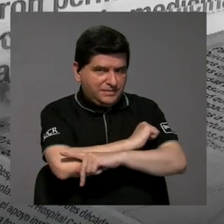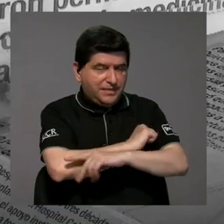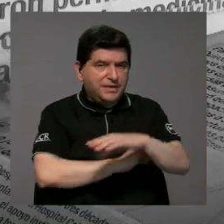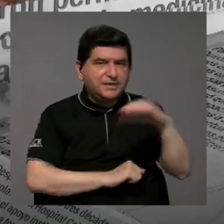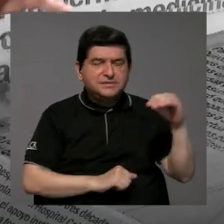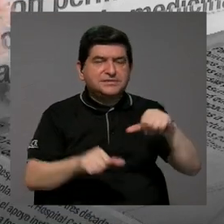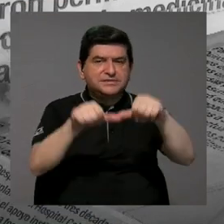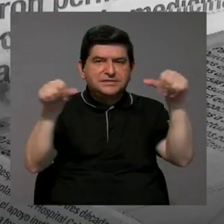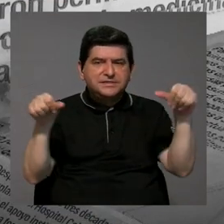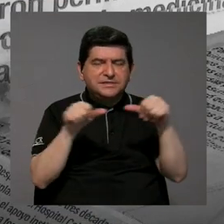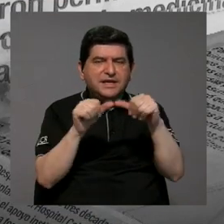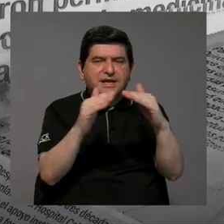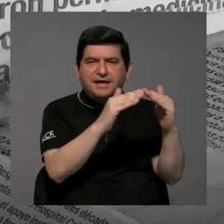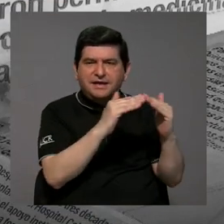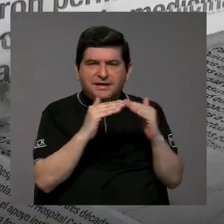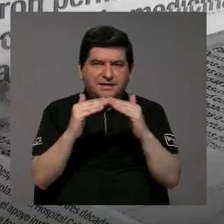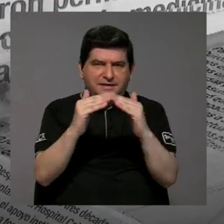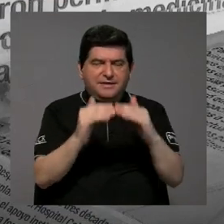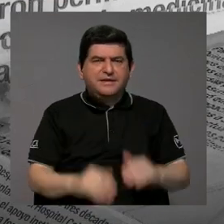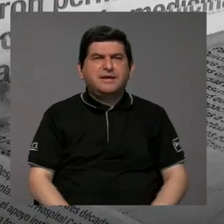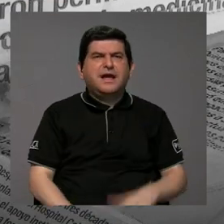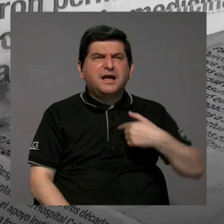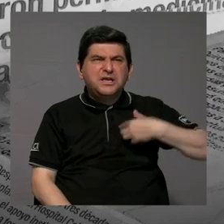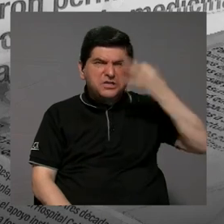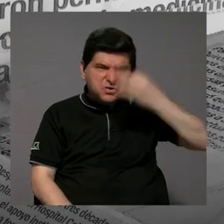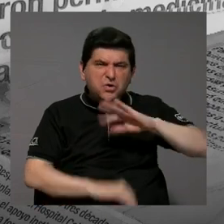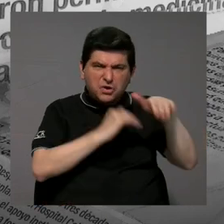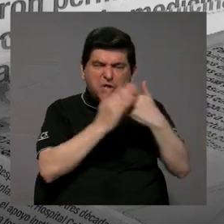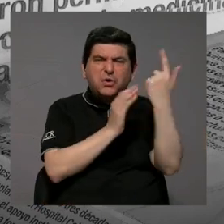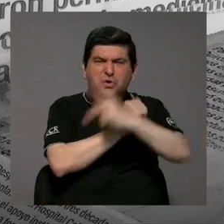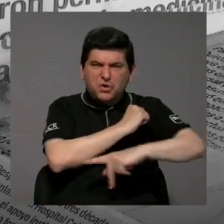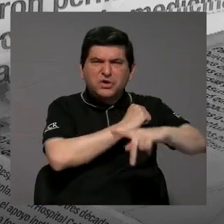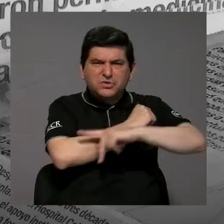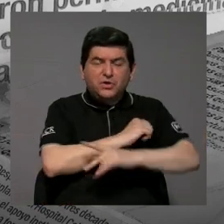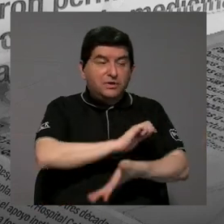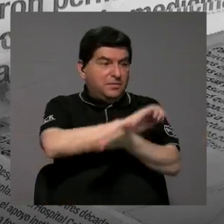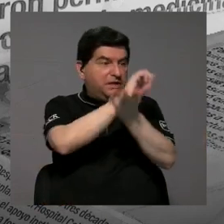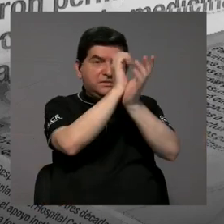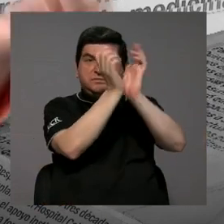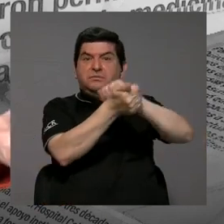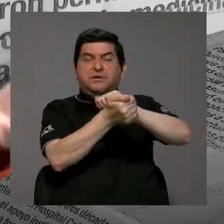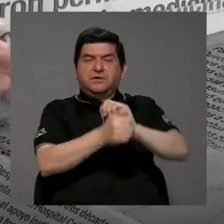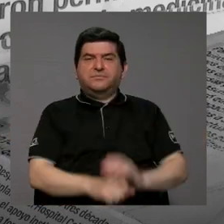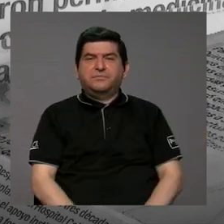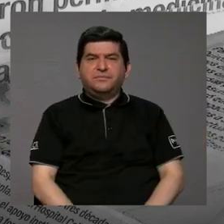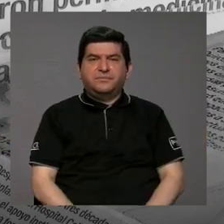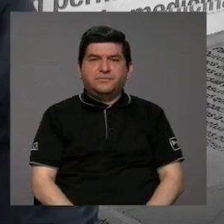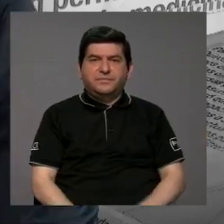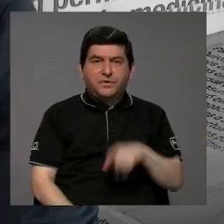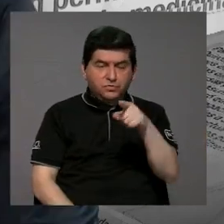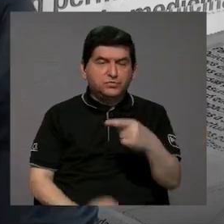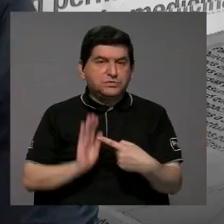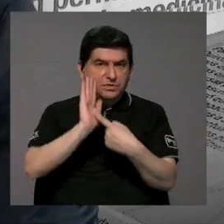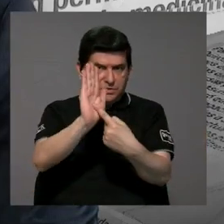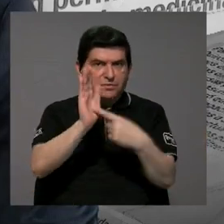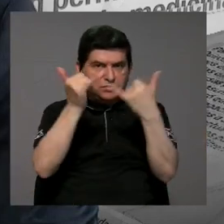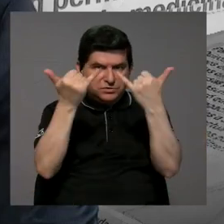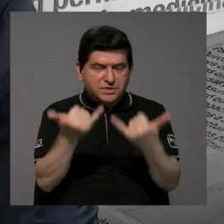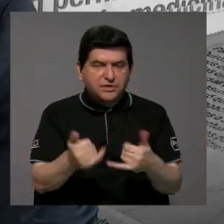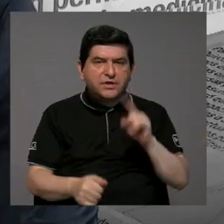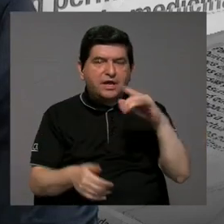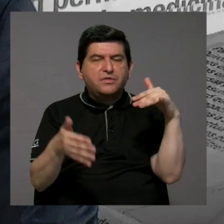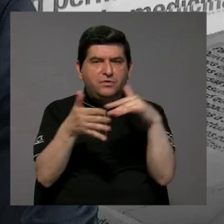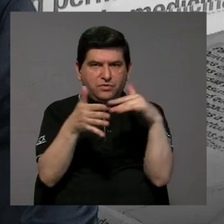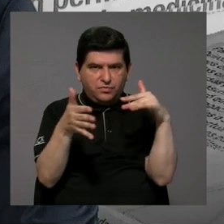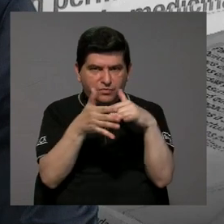y sobre todo en las áreas urbanas? Bueno, pero yo creo que todo el país ha sufrido una gran transformación porque ustedes lo evidenciaban en